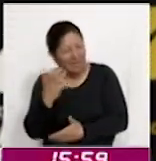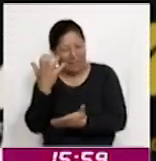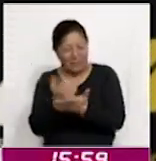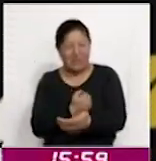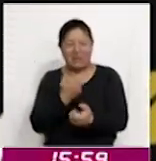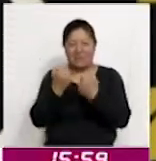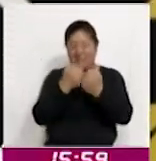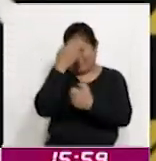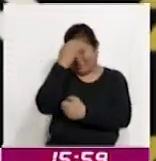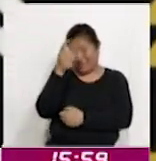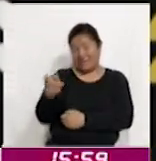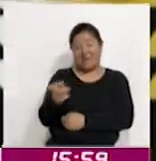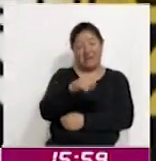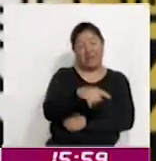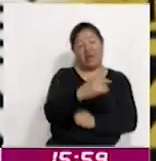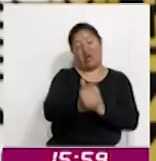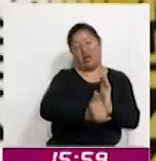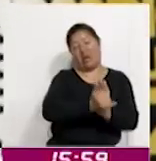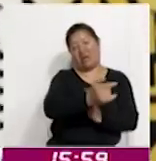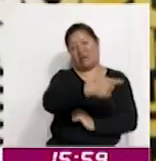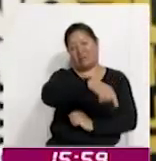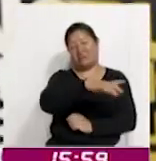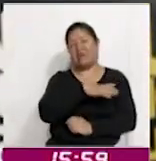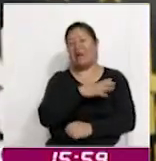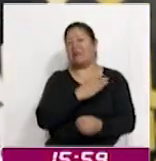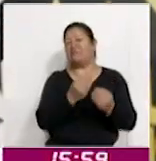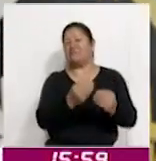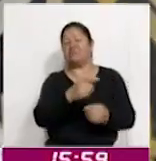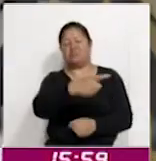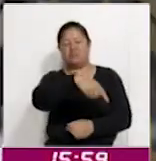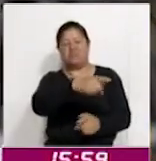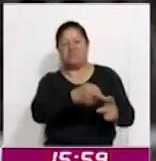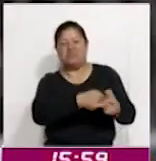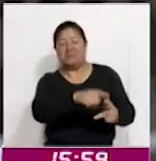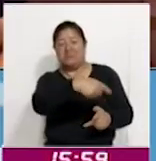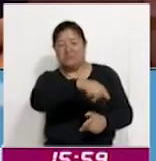campeonato de constructores hay mucho que disputarse.